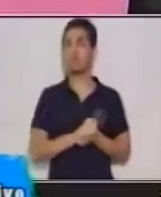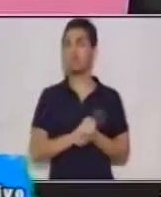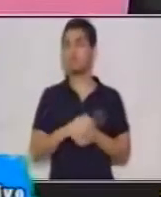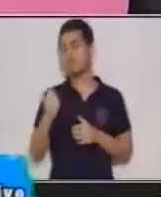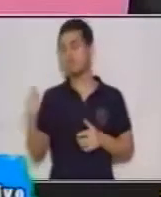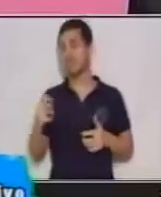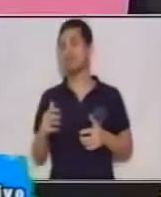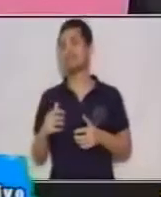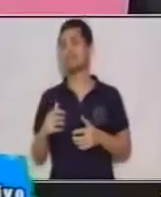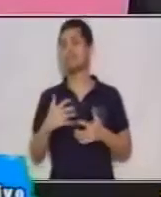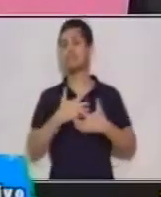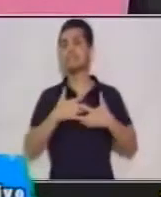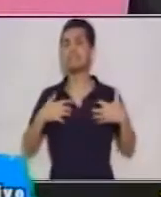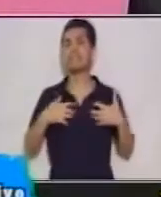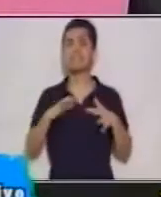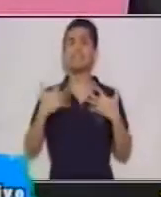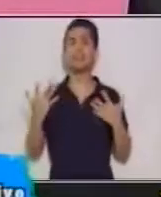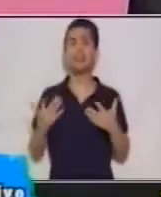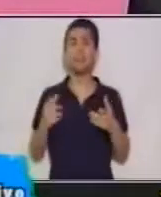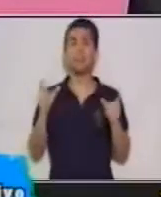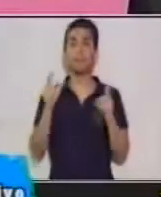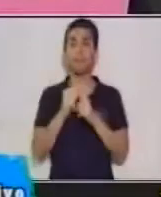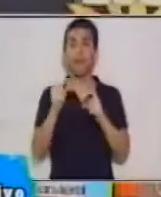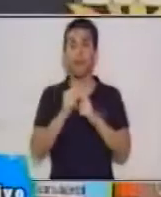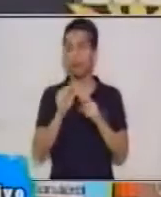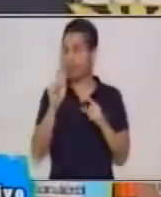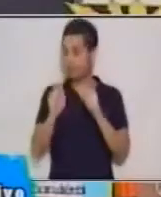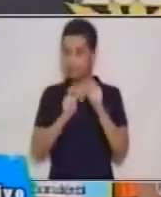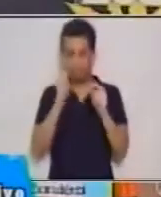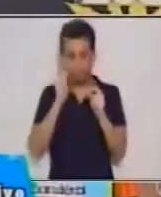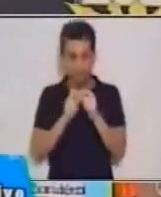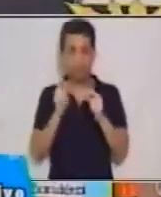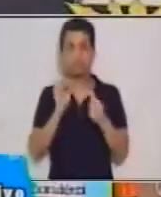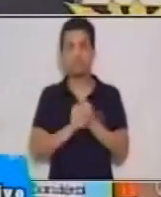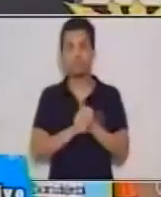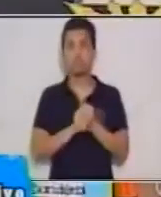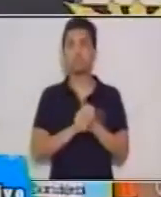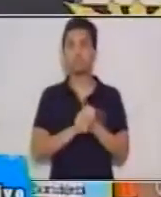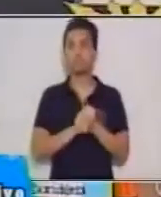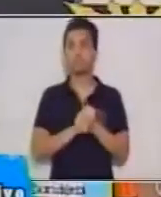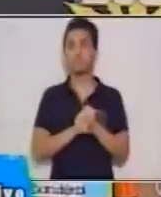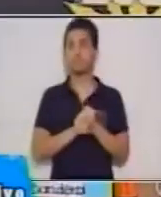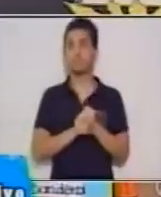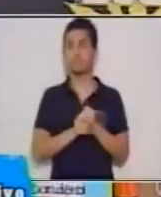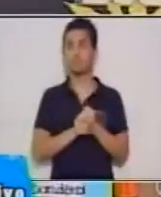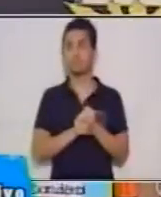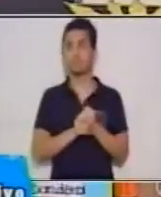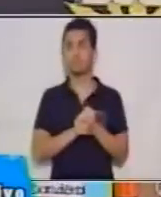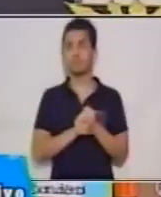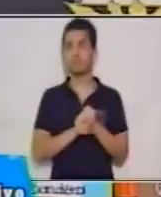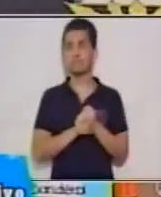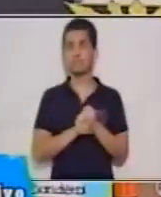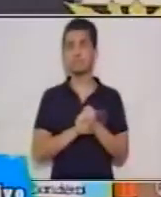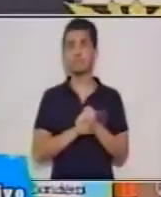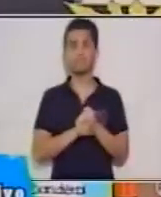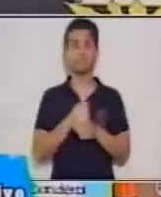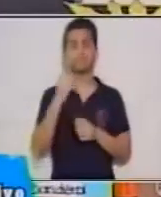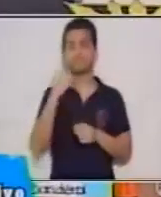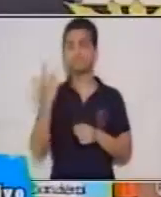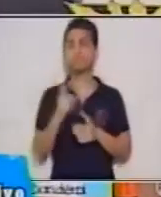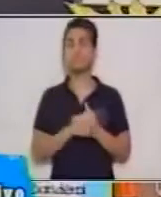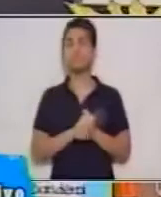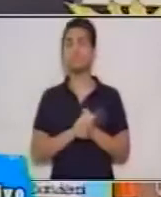científico, eso es la palabra textual, como es. ¿Ya? Acá, en el